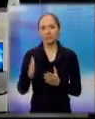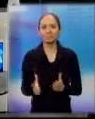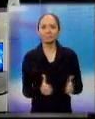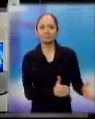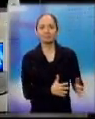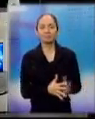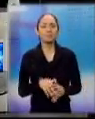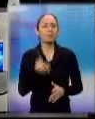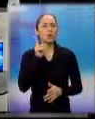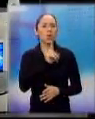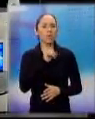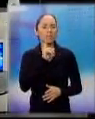Jóvenes que participan como...